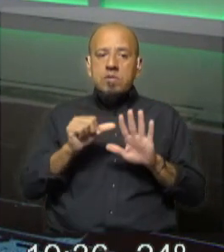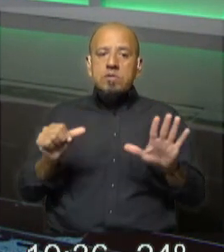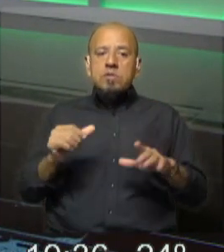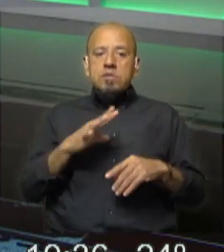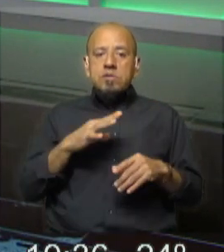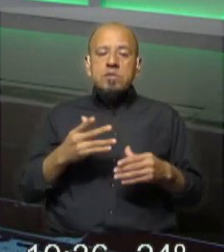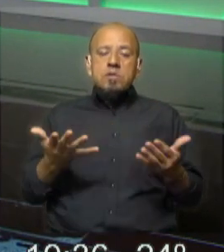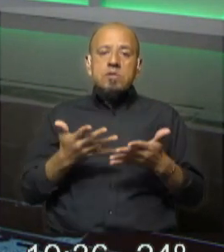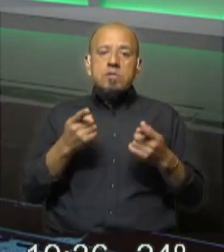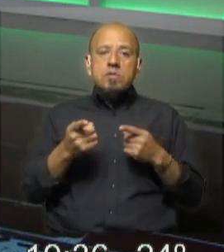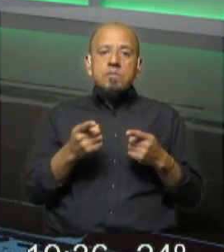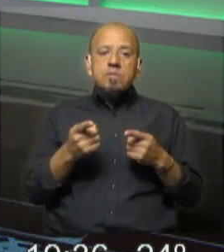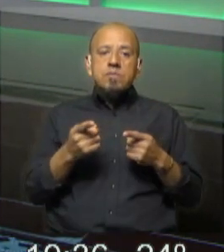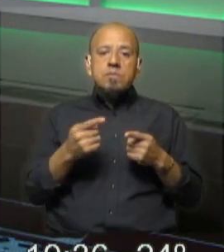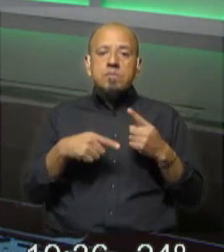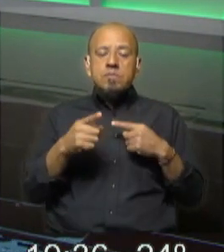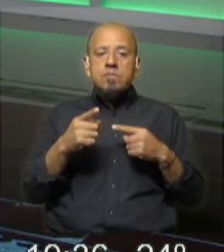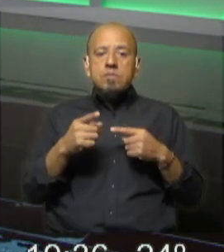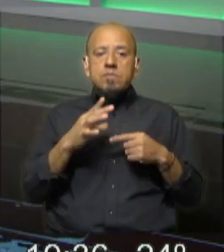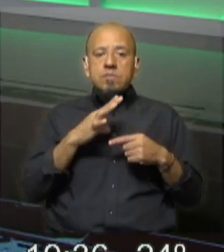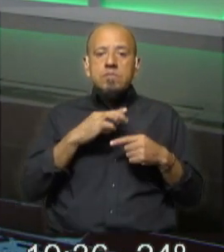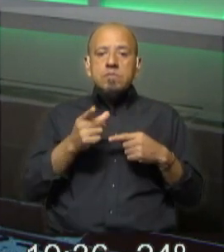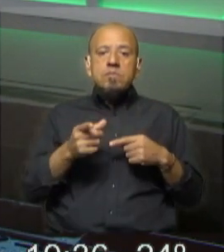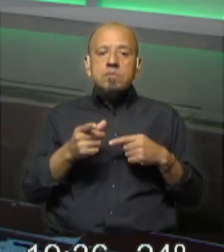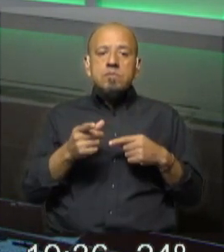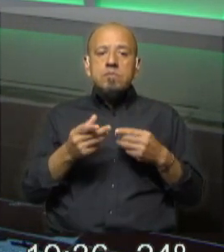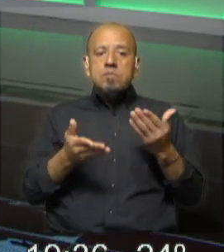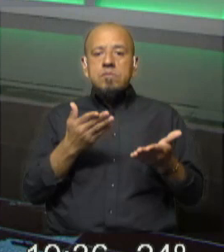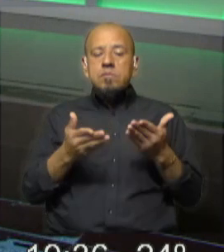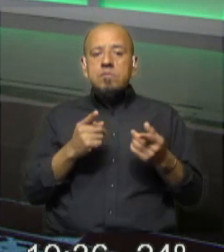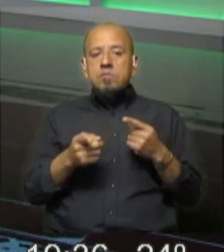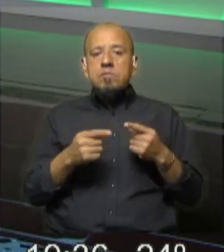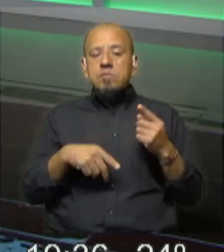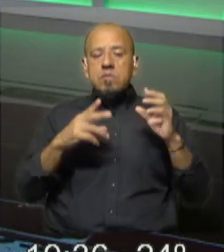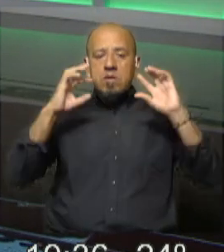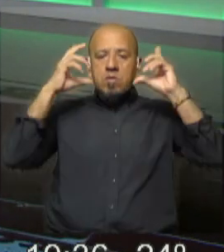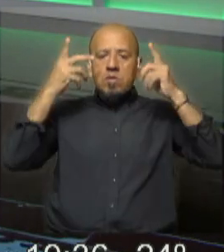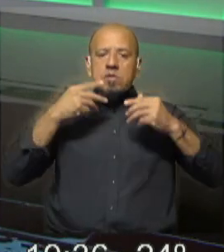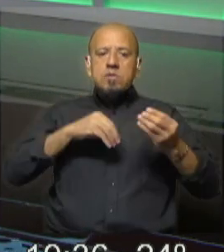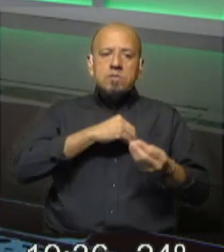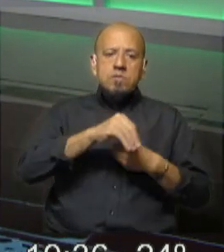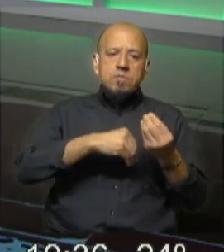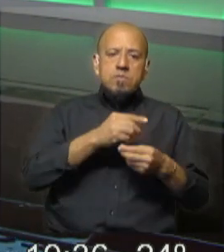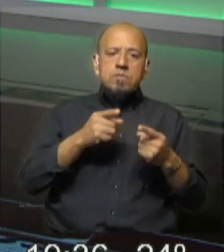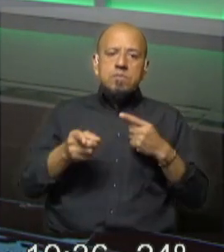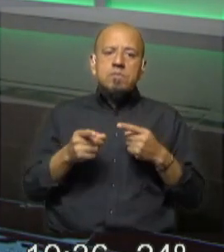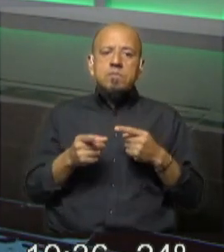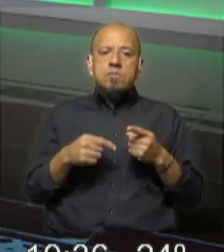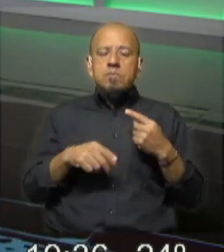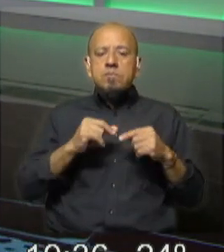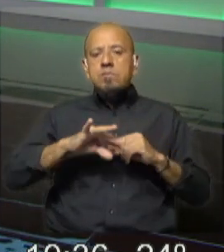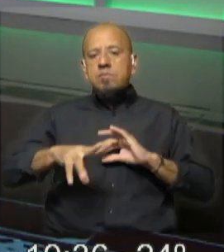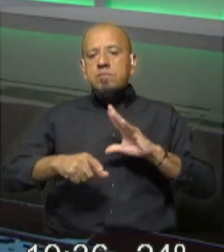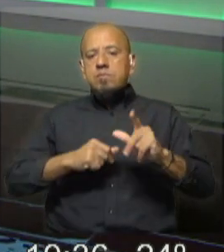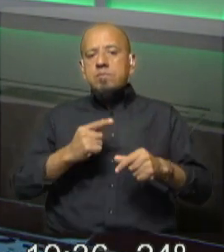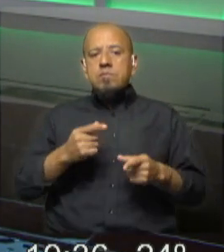está manteniendo las disputas, después hay altercados espontáneos violencia entre familiares, situaciones relacionadas, rapiña,